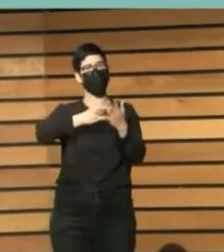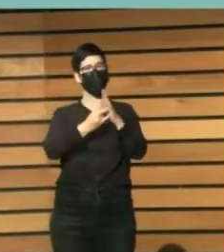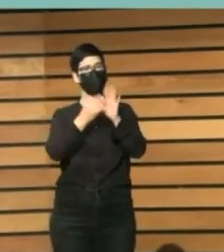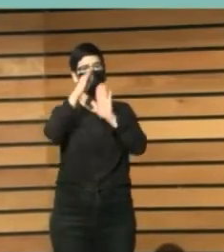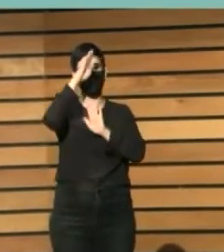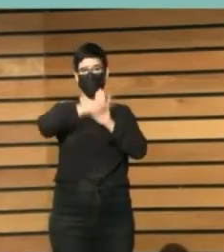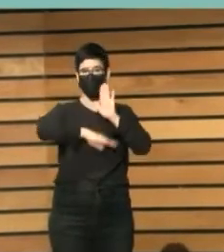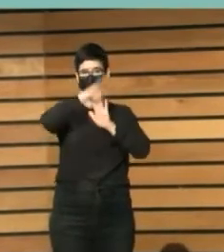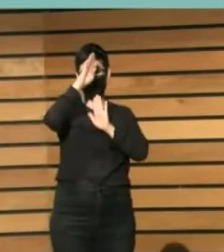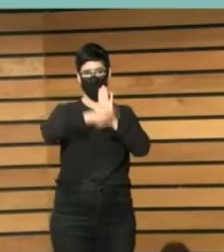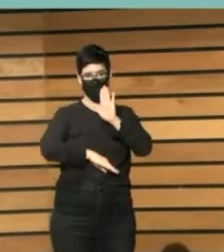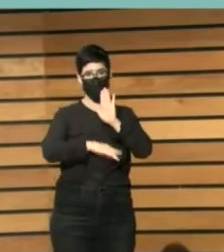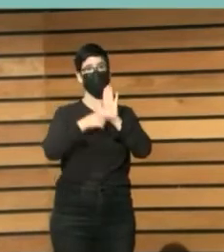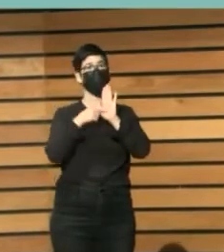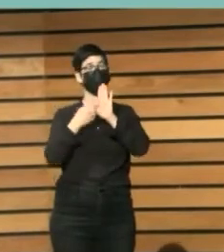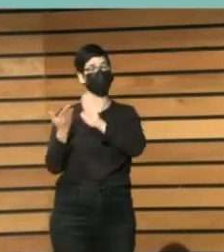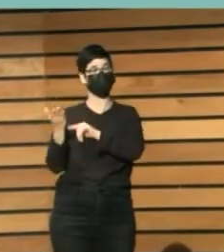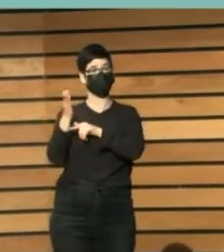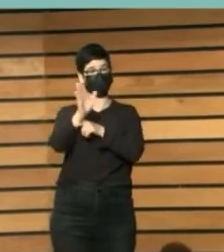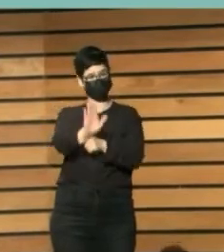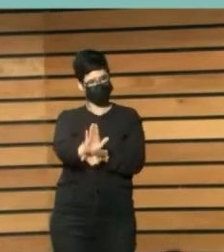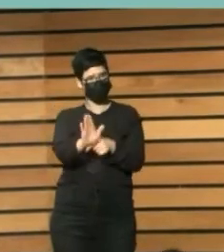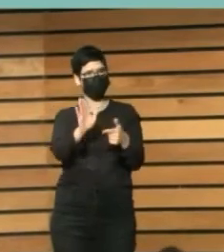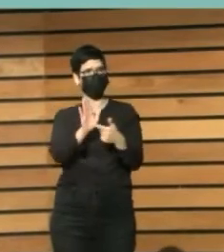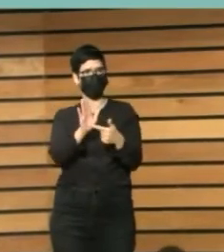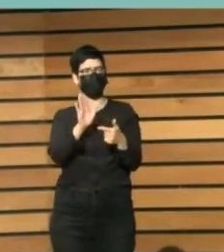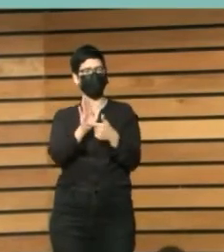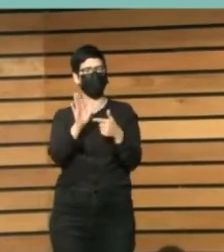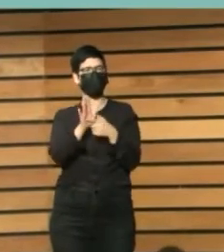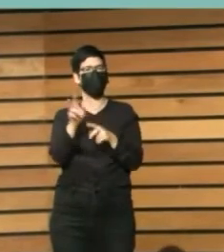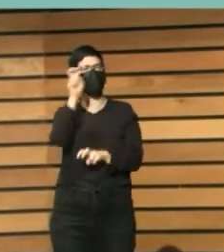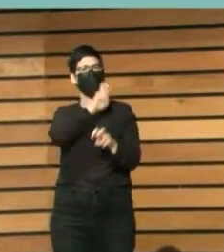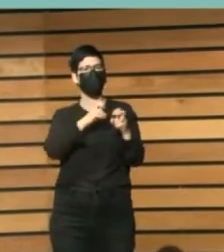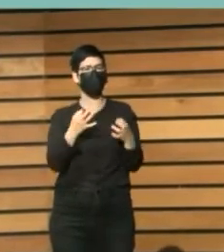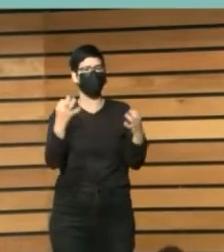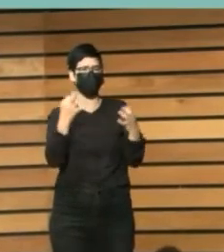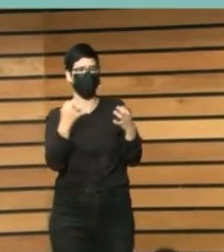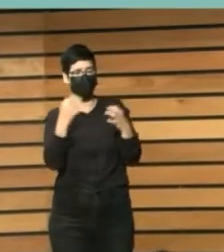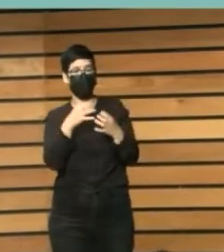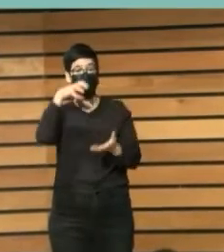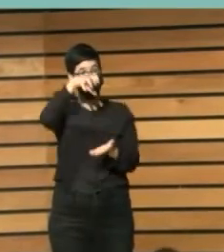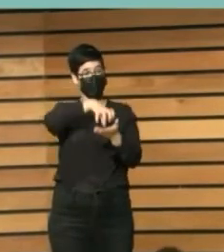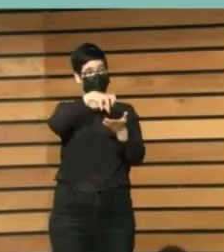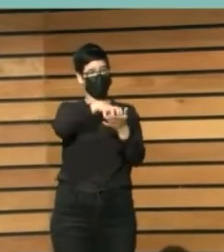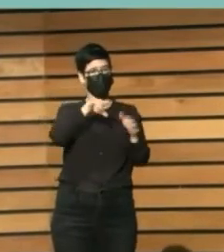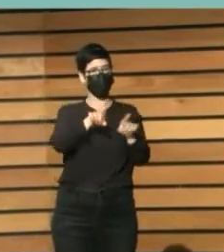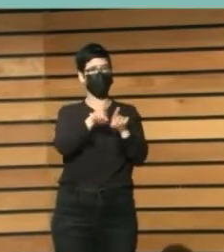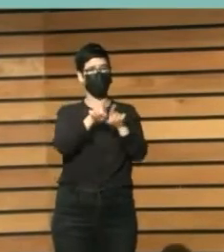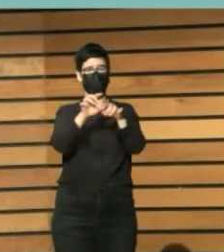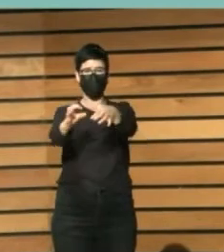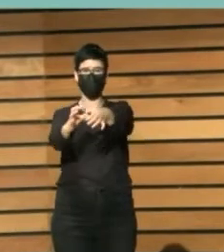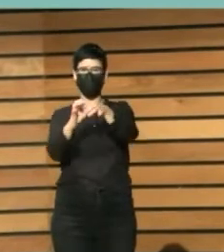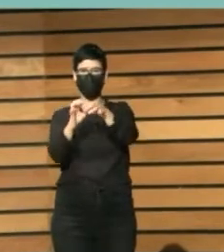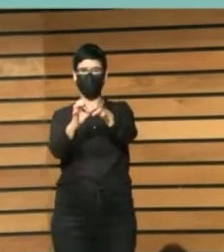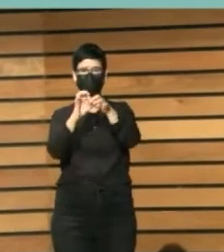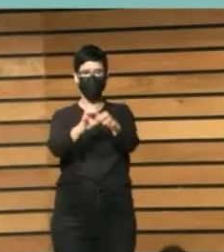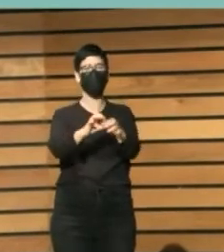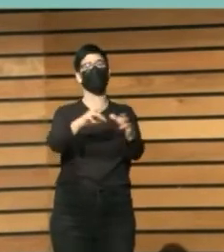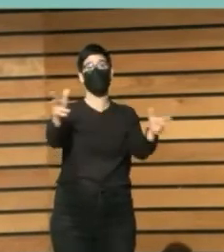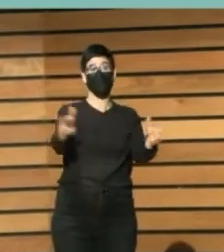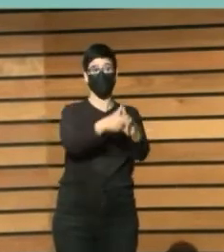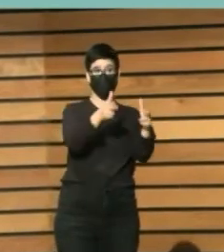proyecto programa lo que se busca es que el centro se convierta en un conector entre la sociedad y la cultura contemporánea.